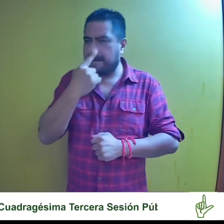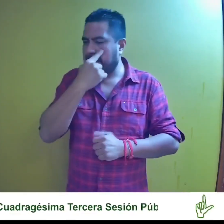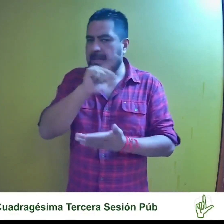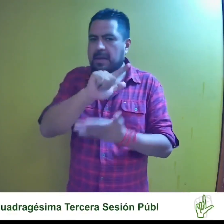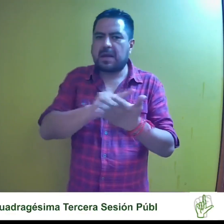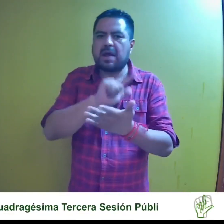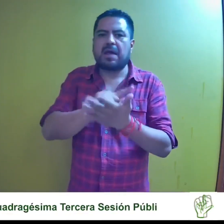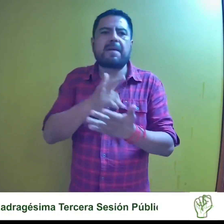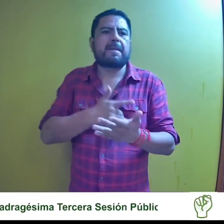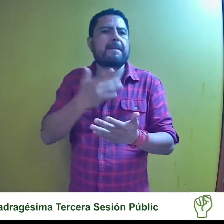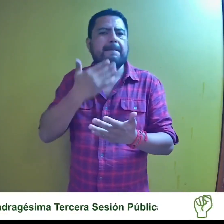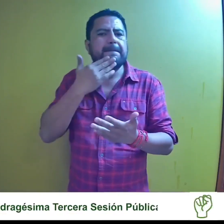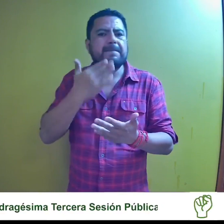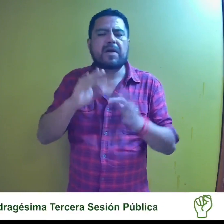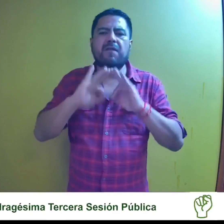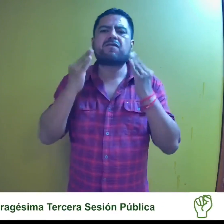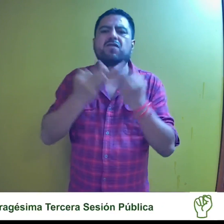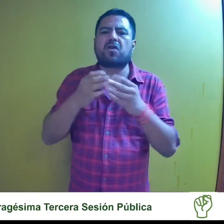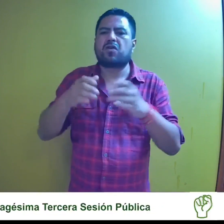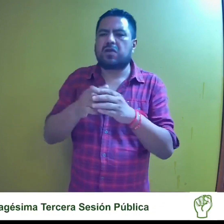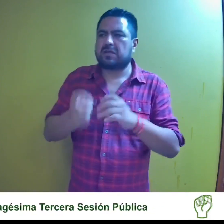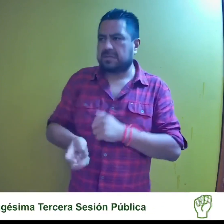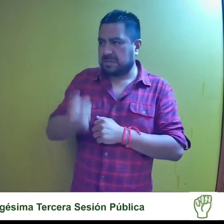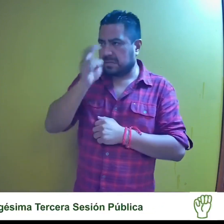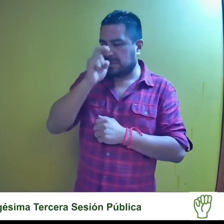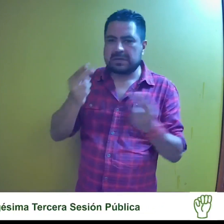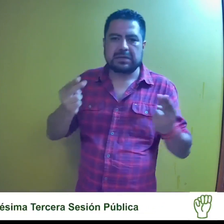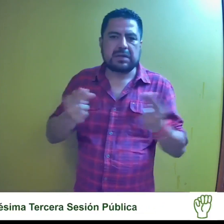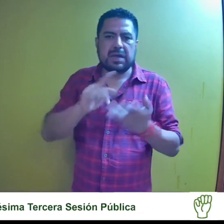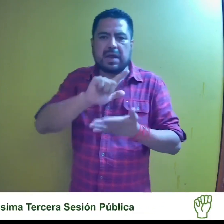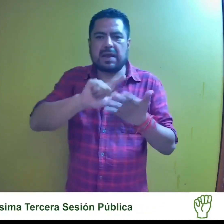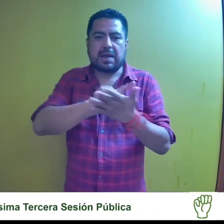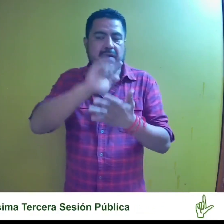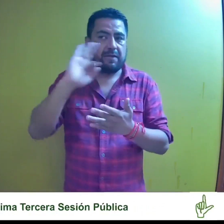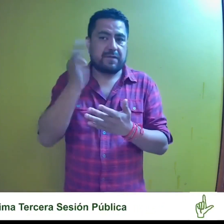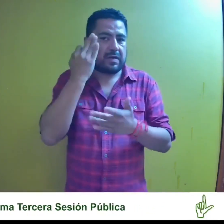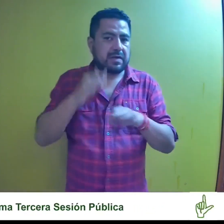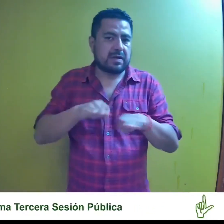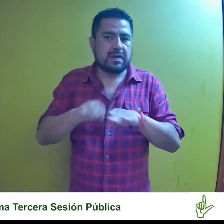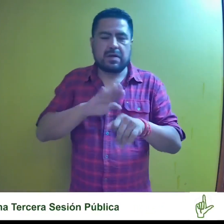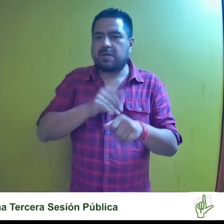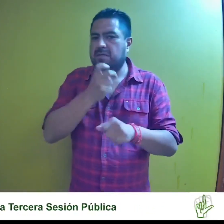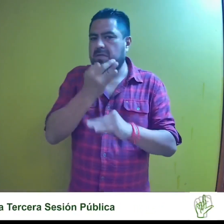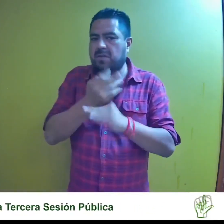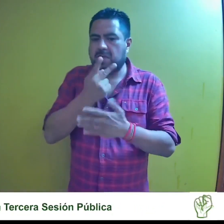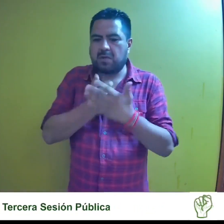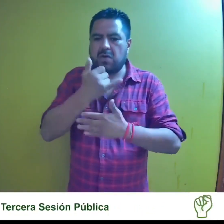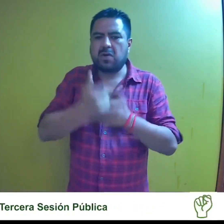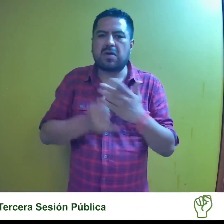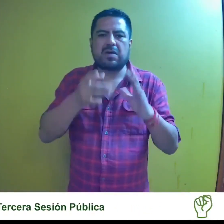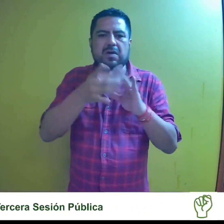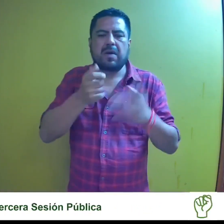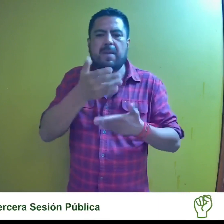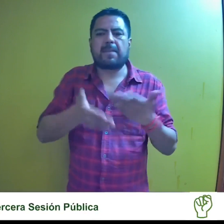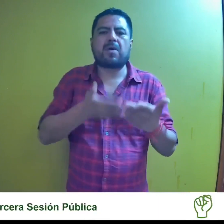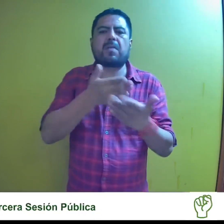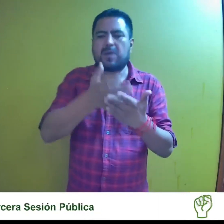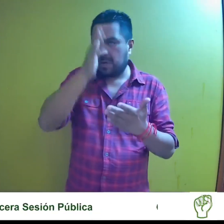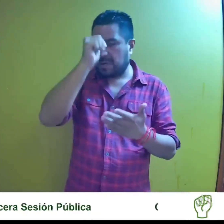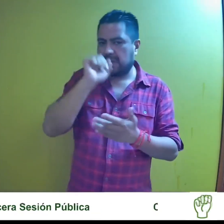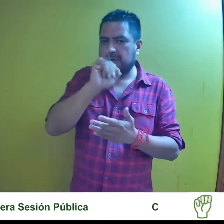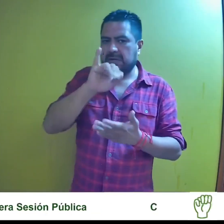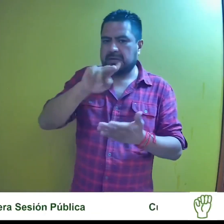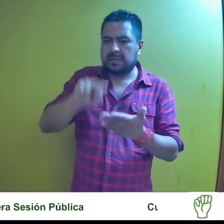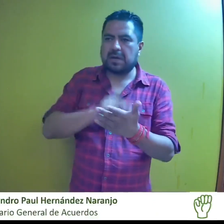legalmente satisfechas las formalidades y exigencias requeridas por la ley federal del trabajo por lo que en el proyecto de la cuenta se propone la aprobación del